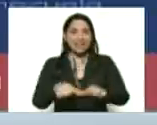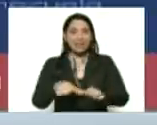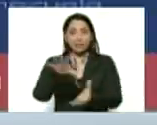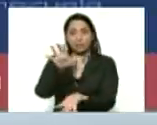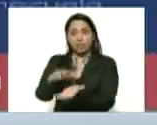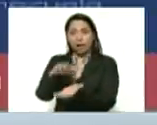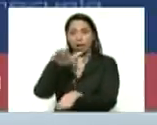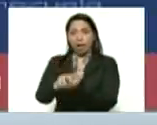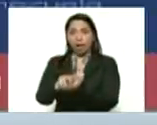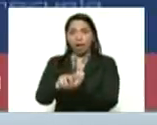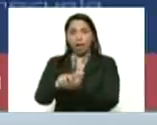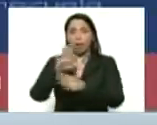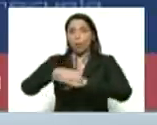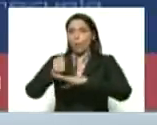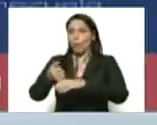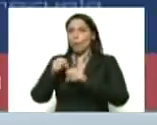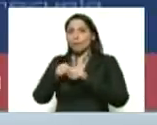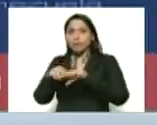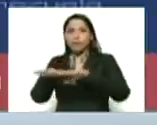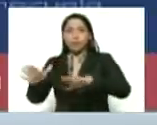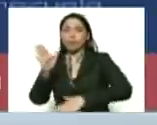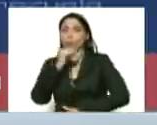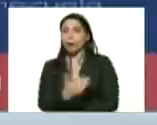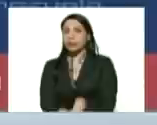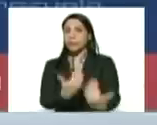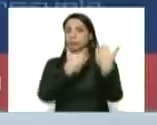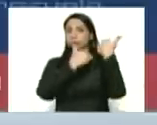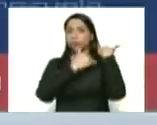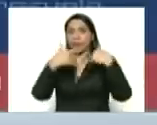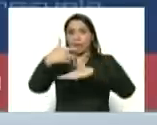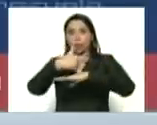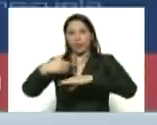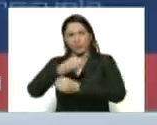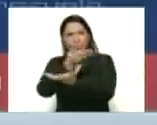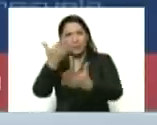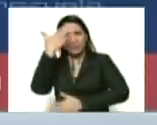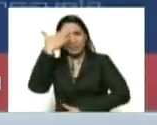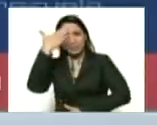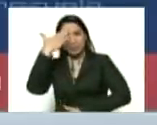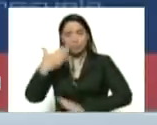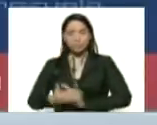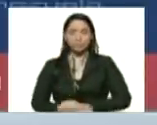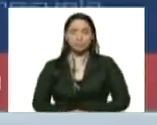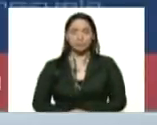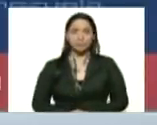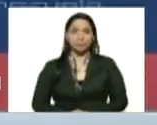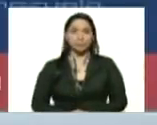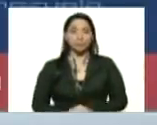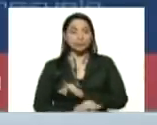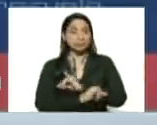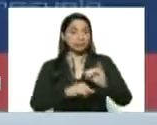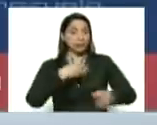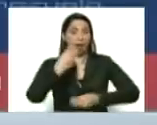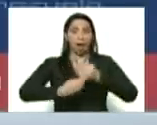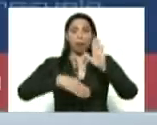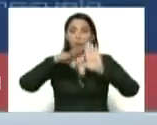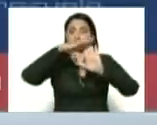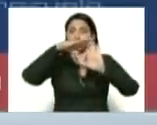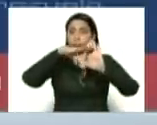producto de este brote por la irresponsabilidad que ustedes conocen se está estableciendo